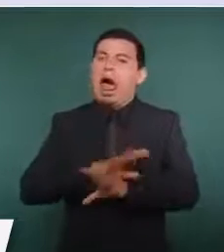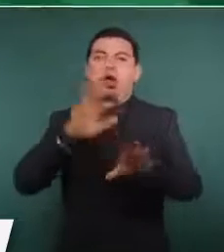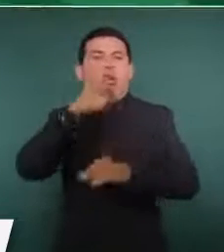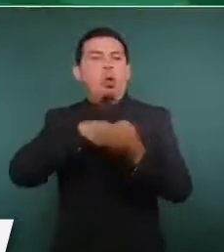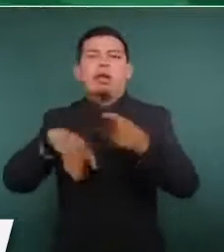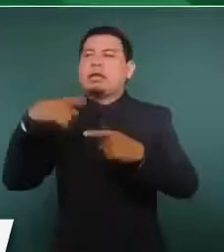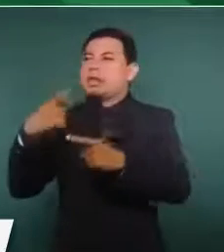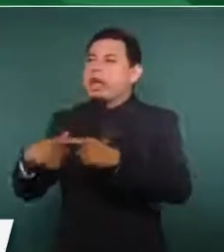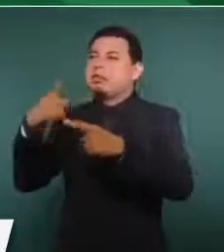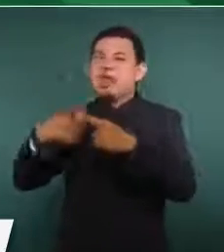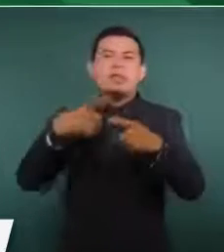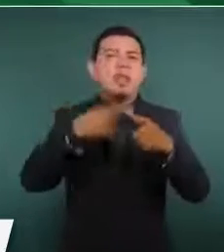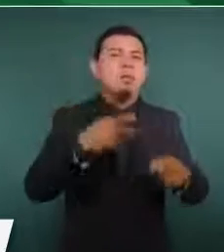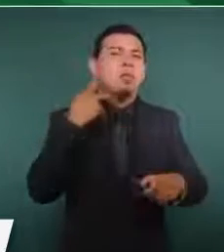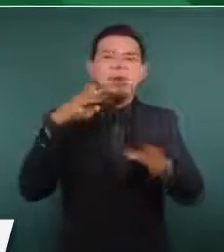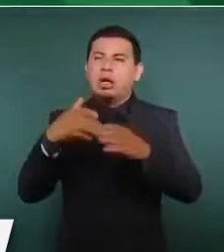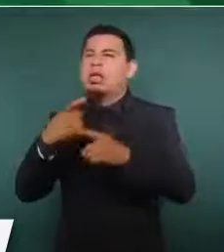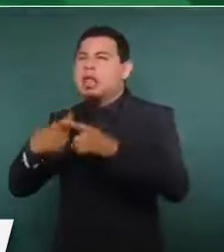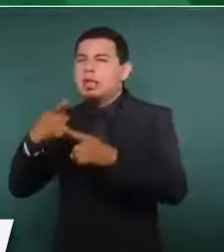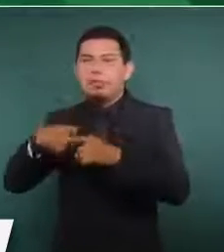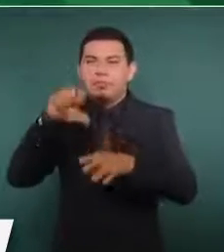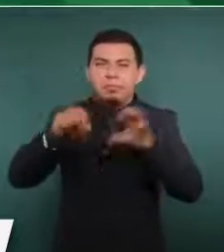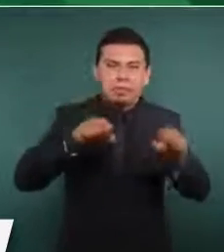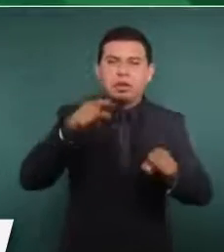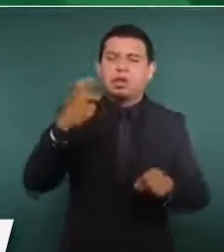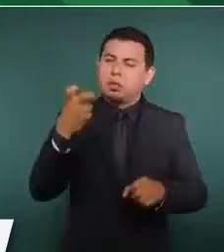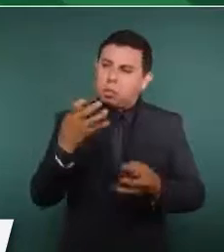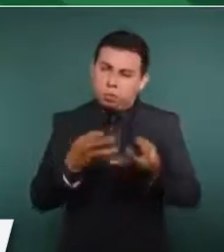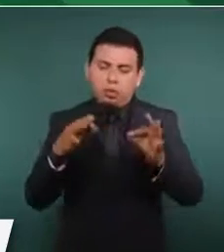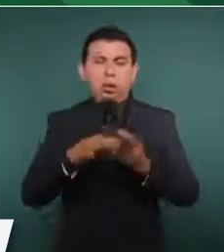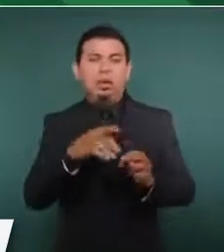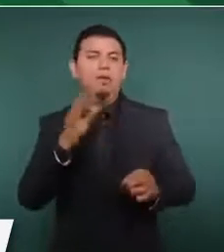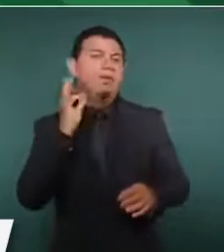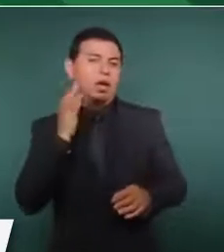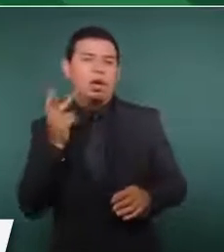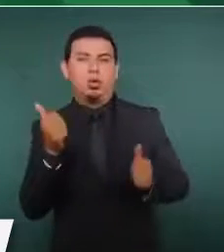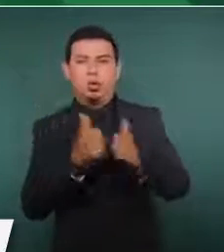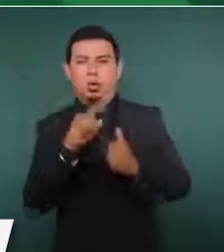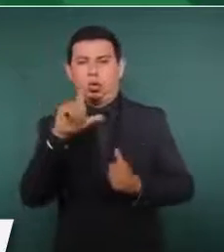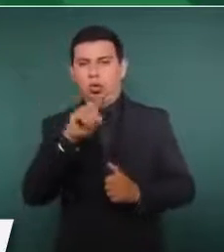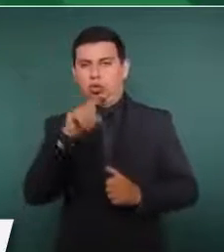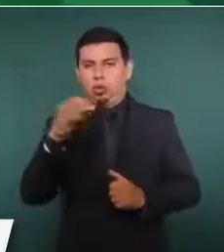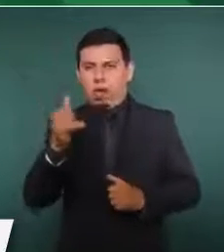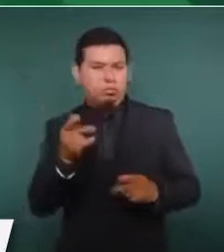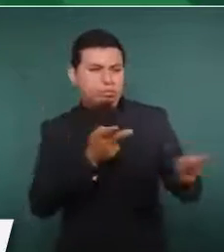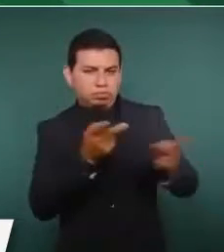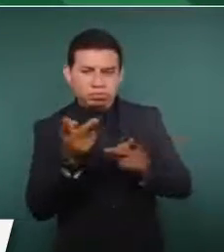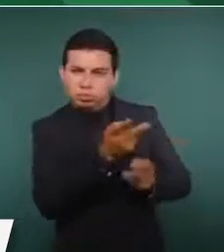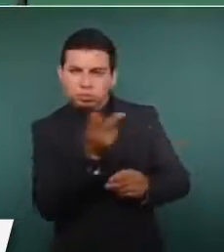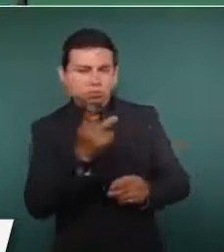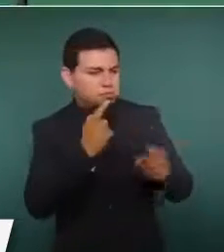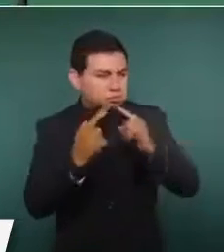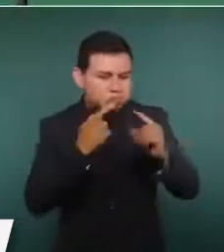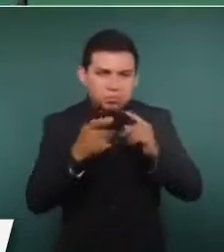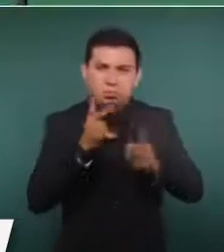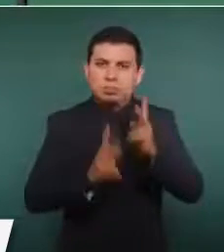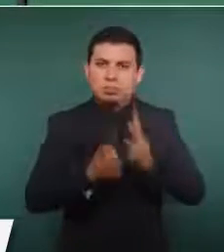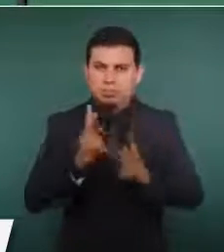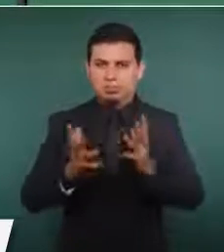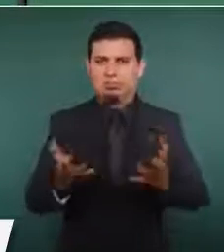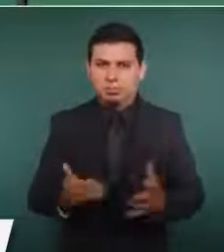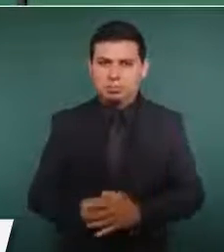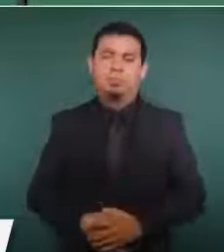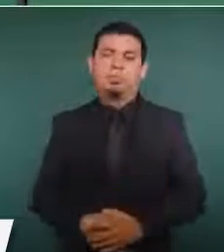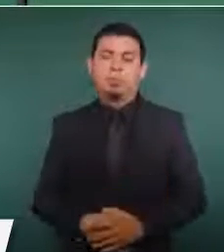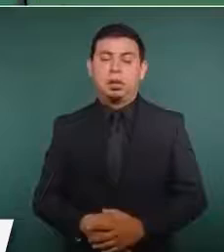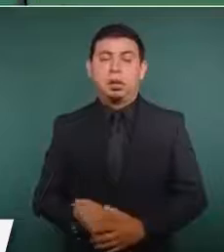y le tenemos confianza al fiscal, a Alejandro Gertz Manero. En otras